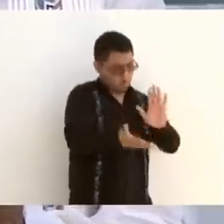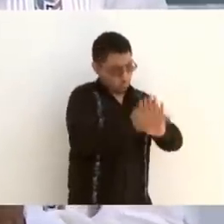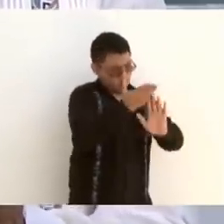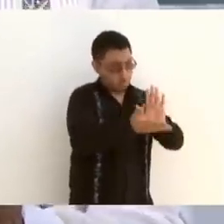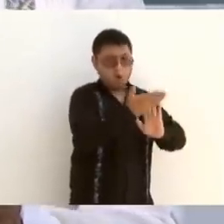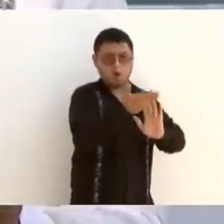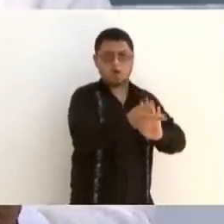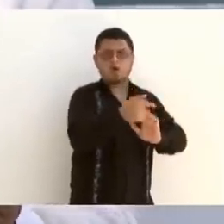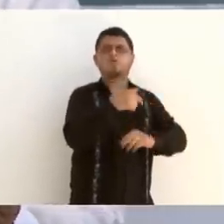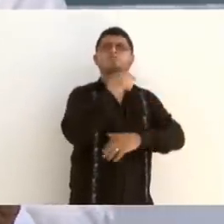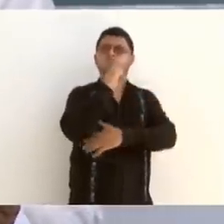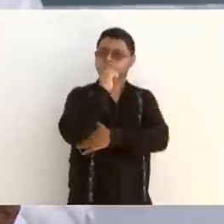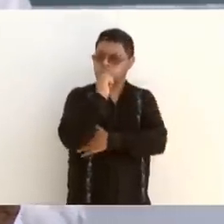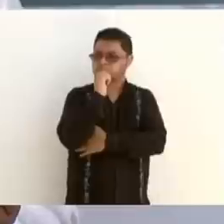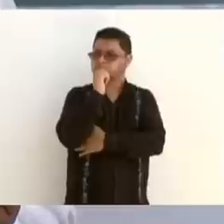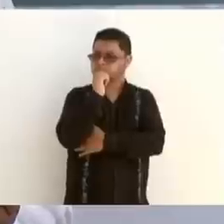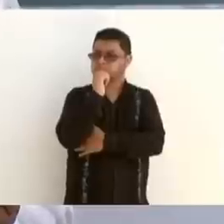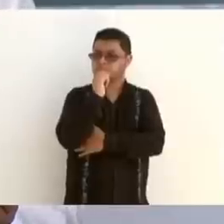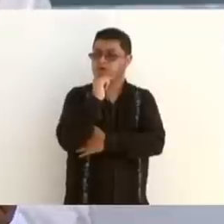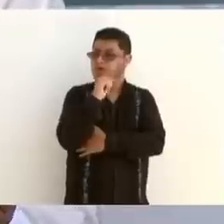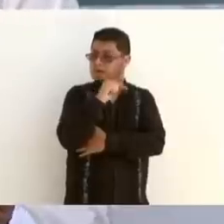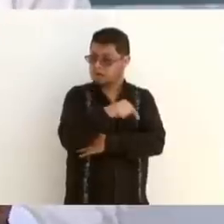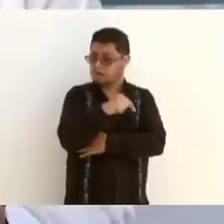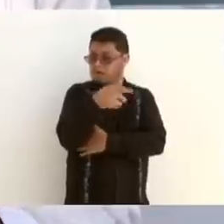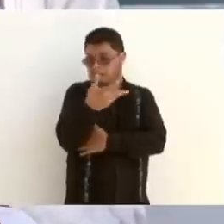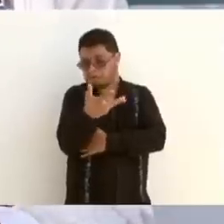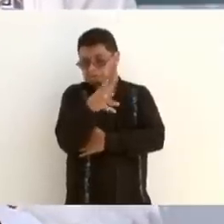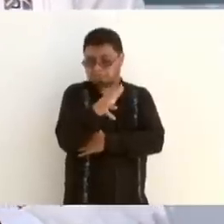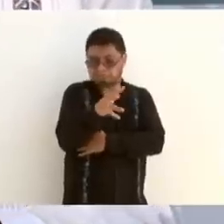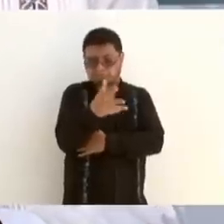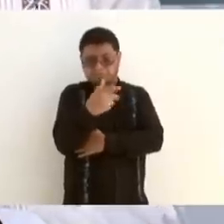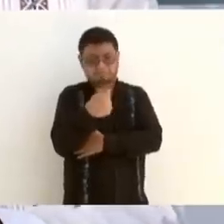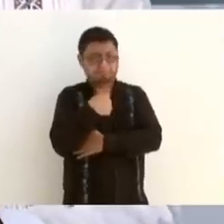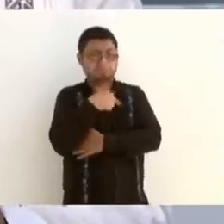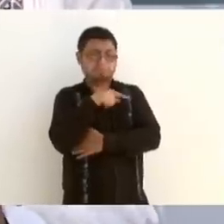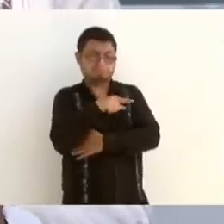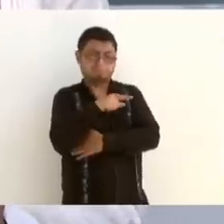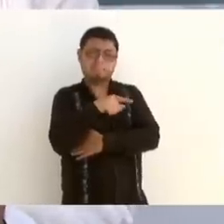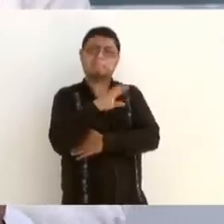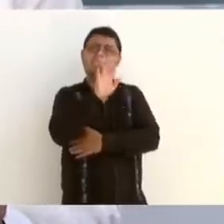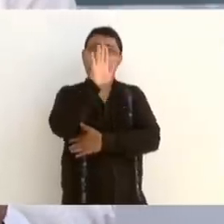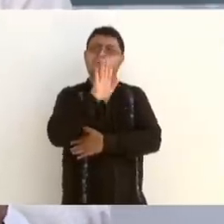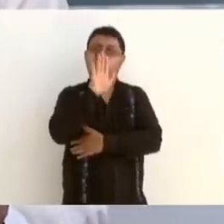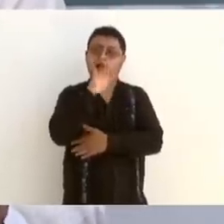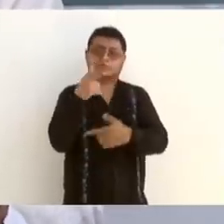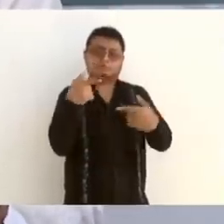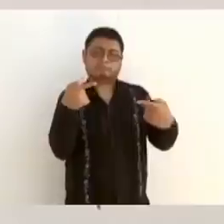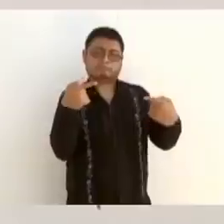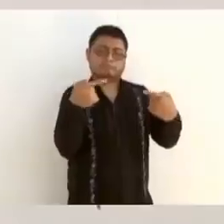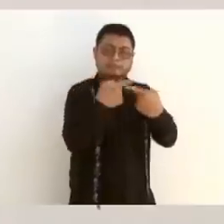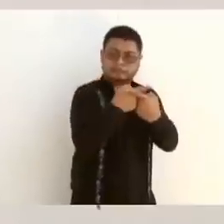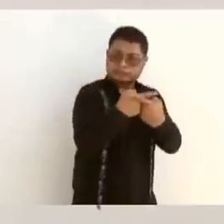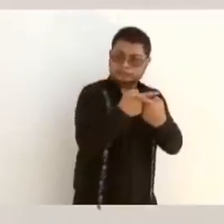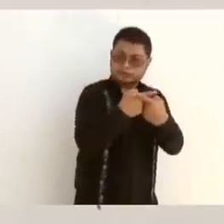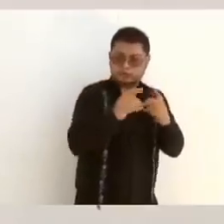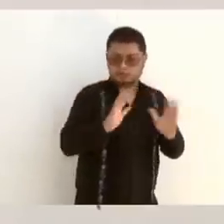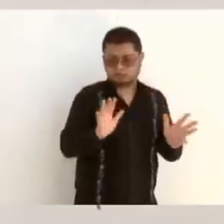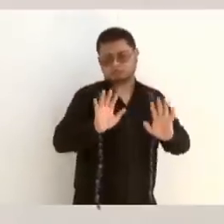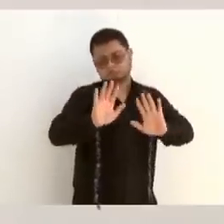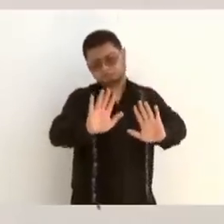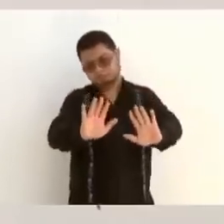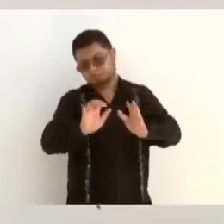era, por decirlo menos, un contrasentido. Desde luego